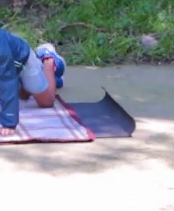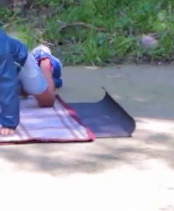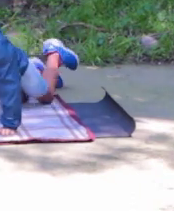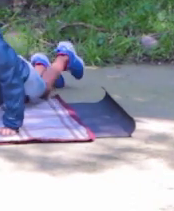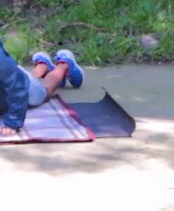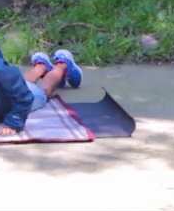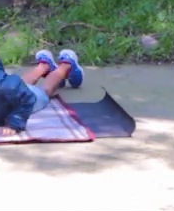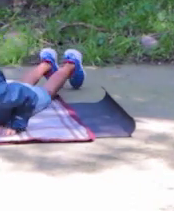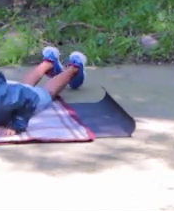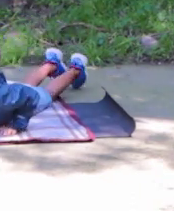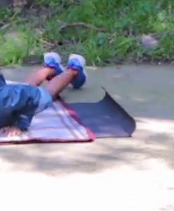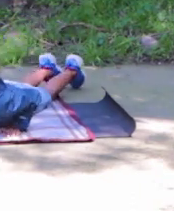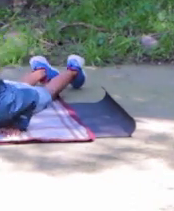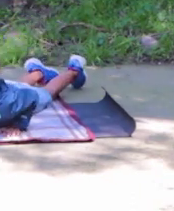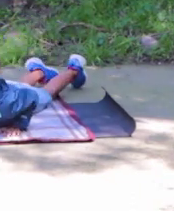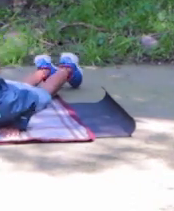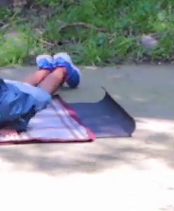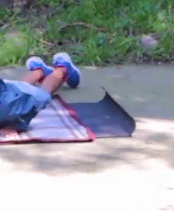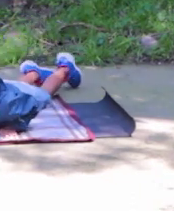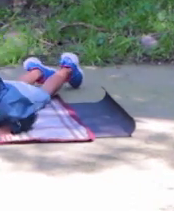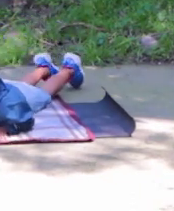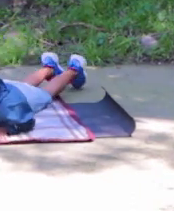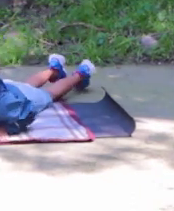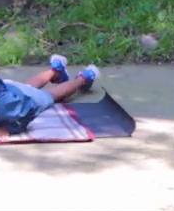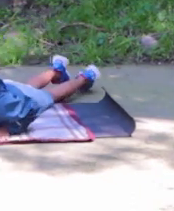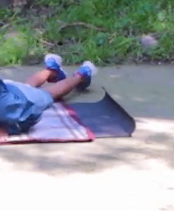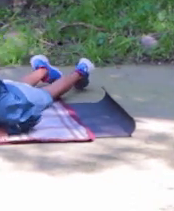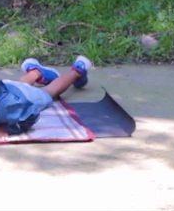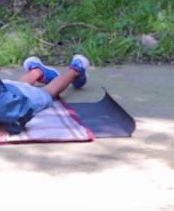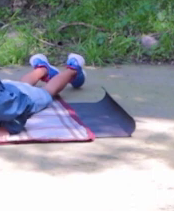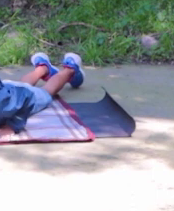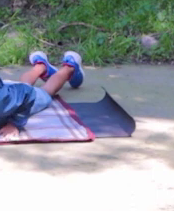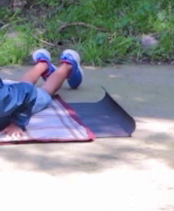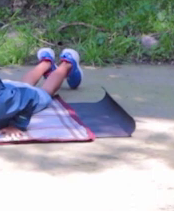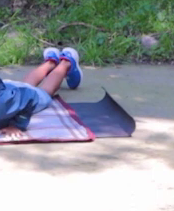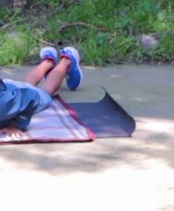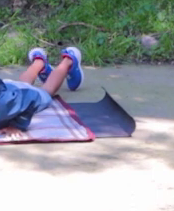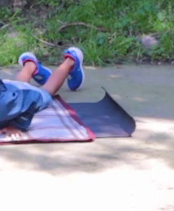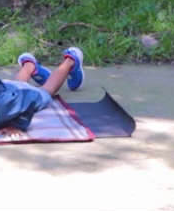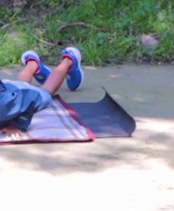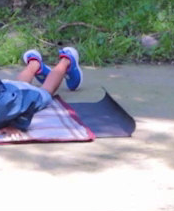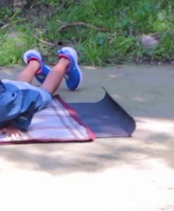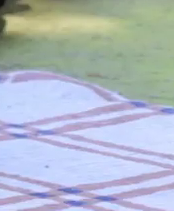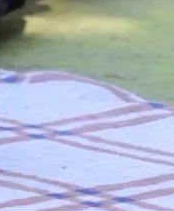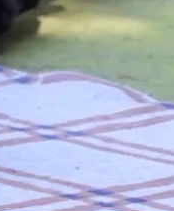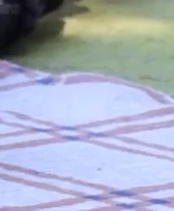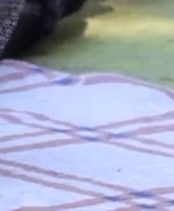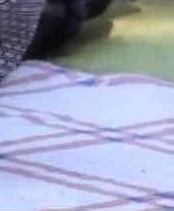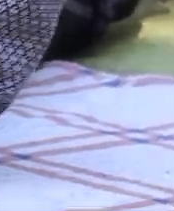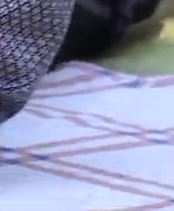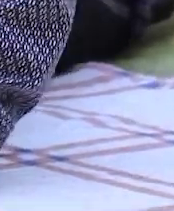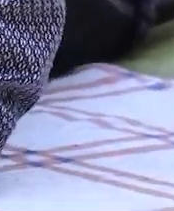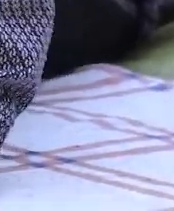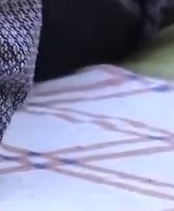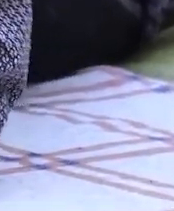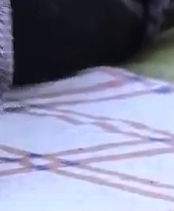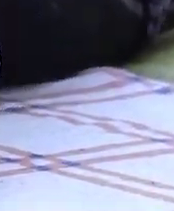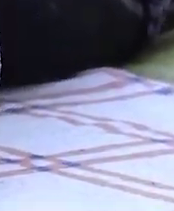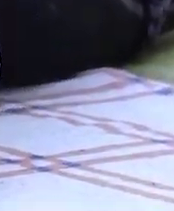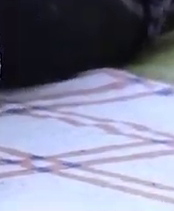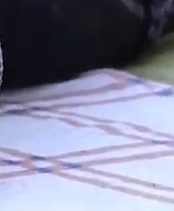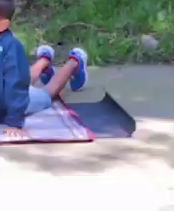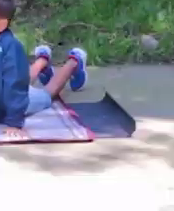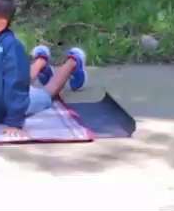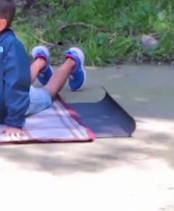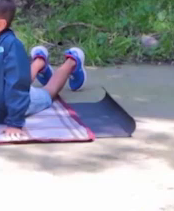Vamos a poner nuestras manos en la forma lateral. Y lo único que vamos a hacer es levantar la